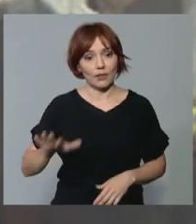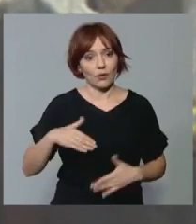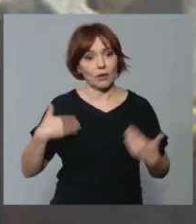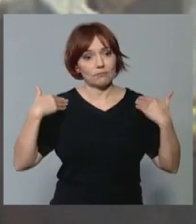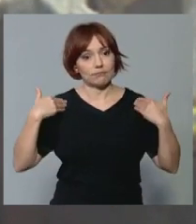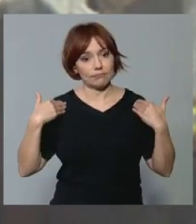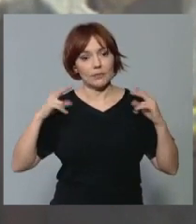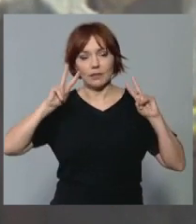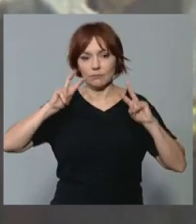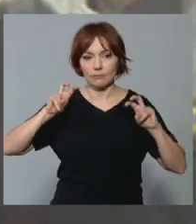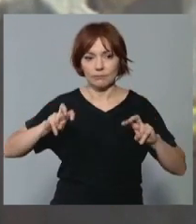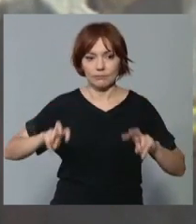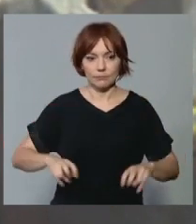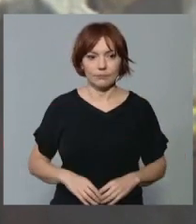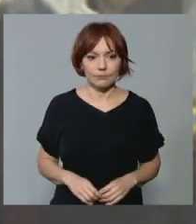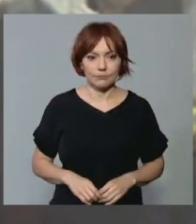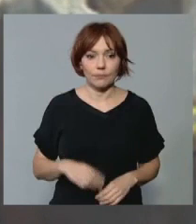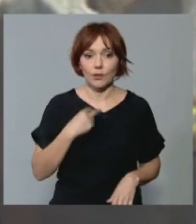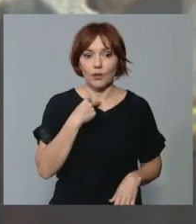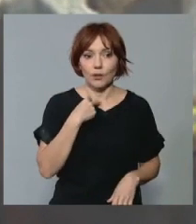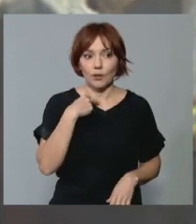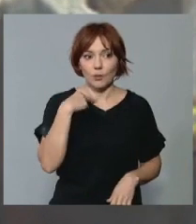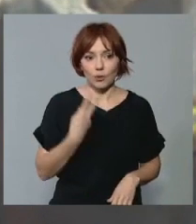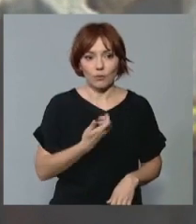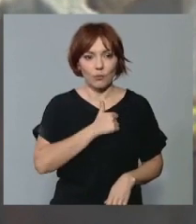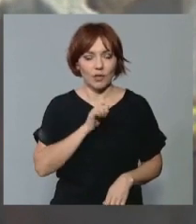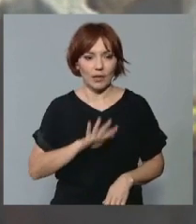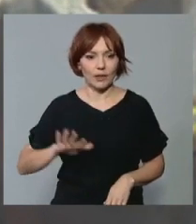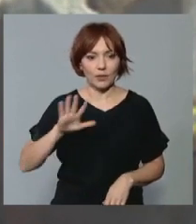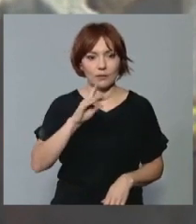investigación. Diego será el portavoz de Policía Nacional. Buenos días.